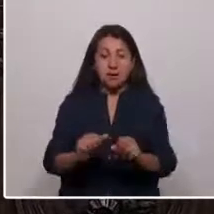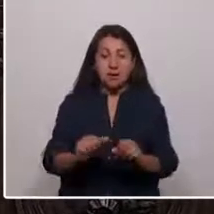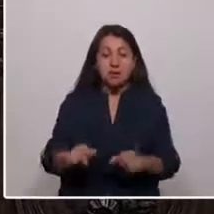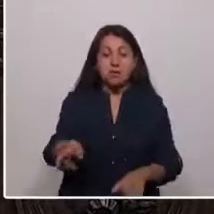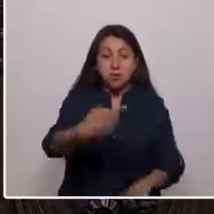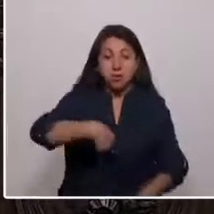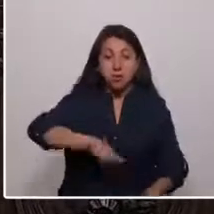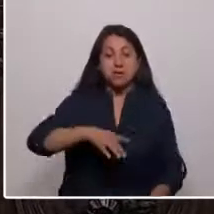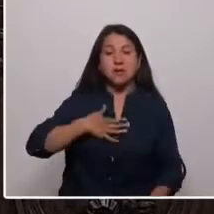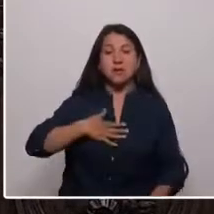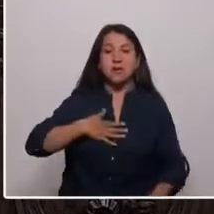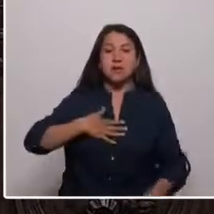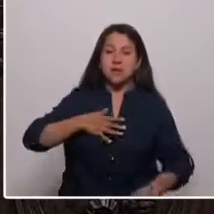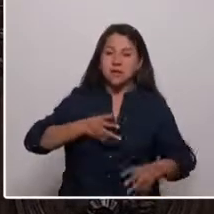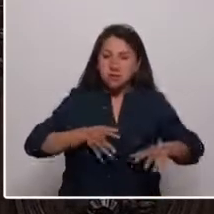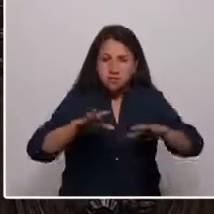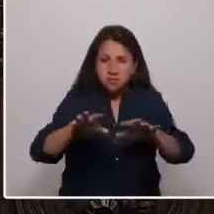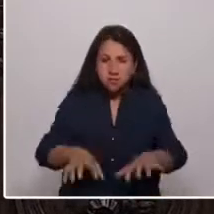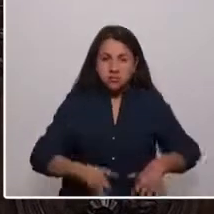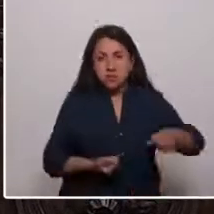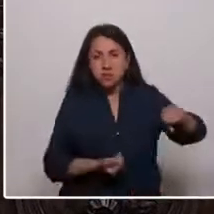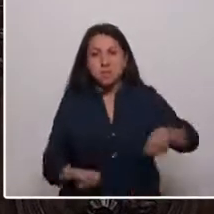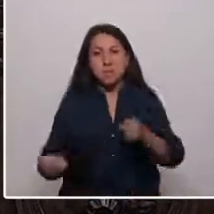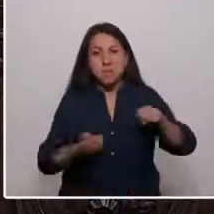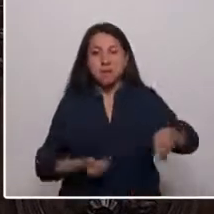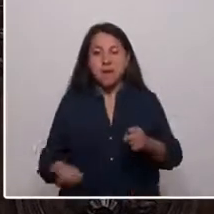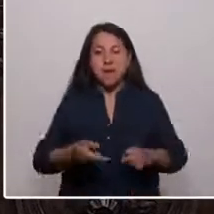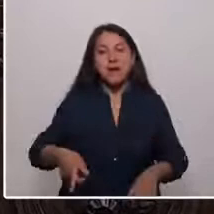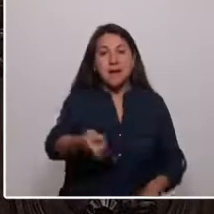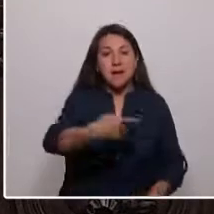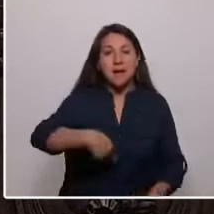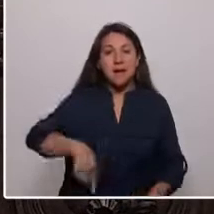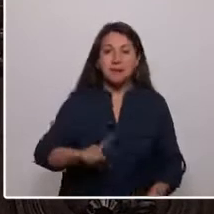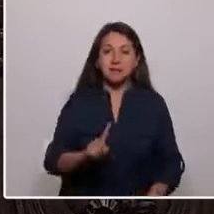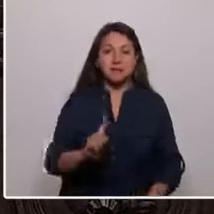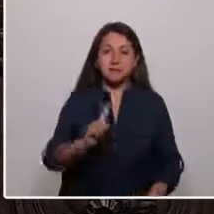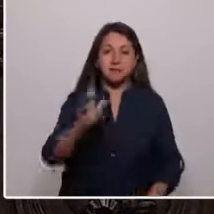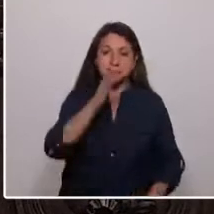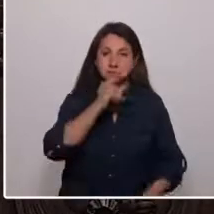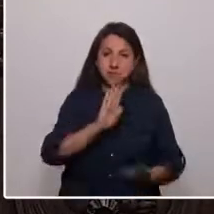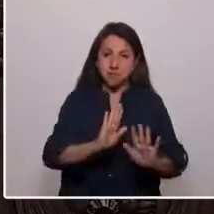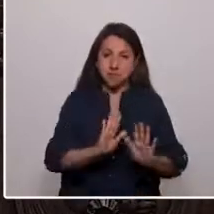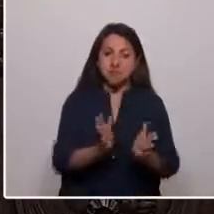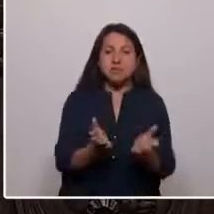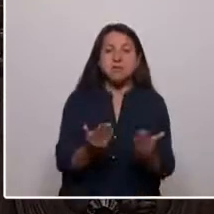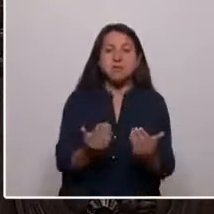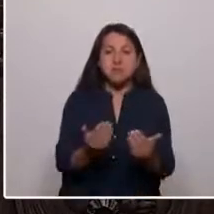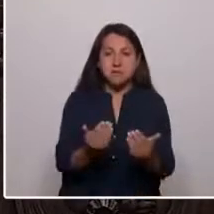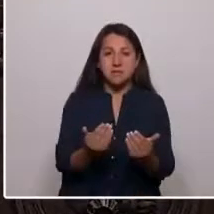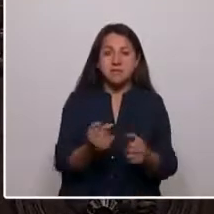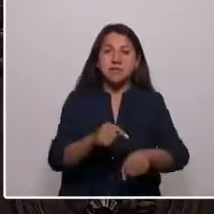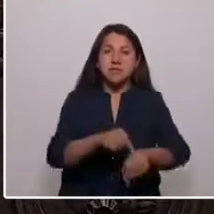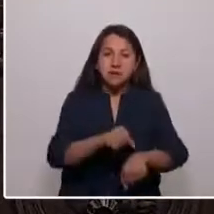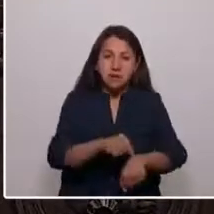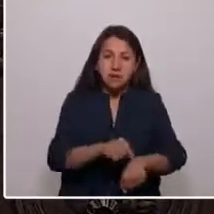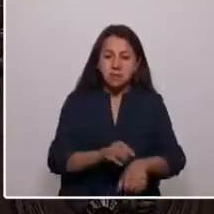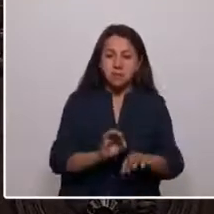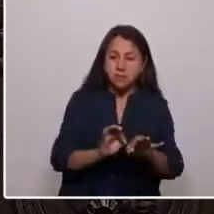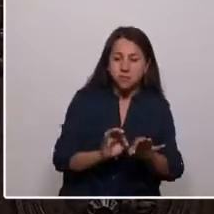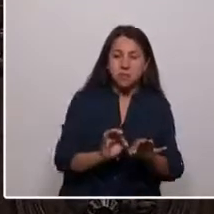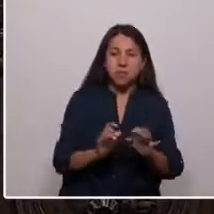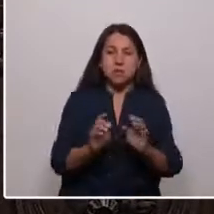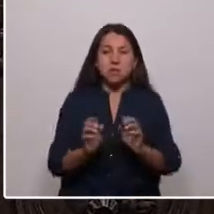aunque rompa la tierra con arado o con pala, eso no pasará. Se necesita el tiempo adecuado, terreno